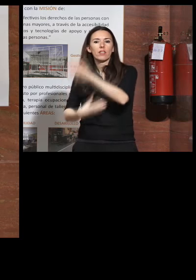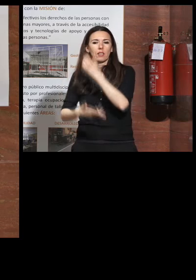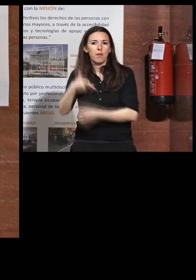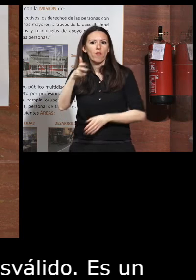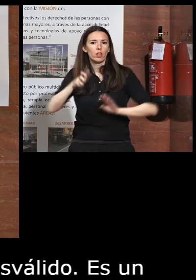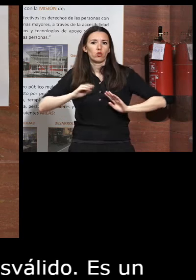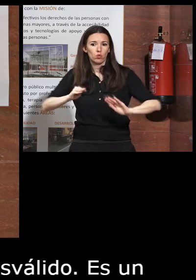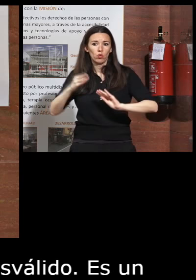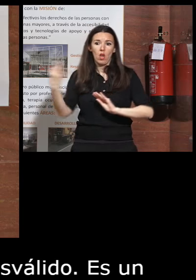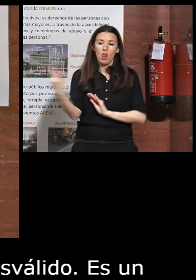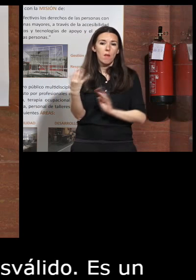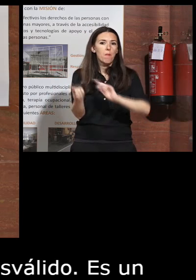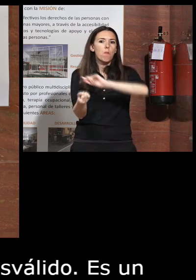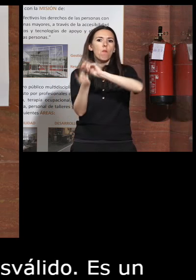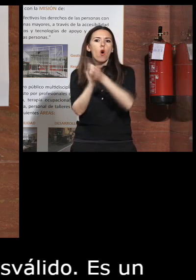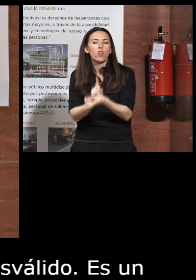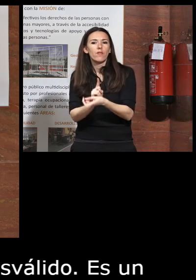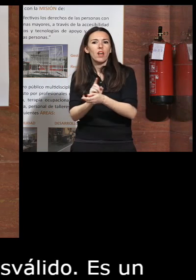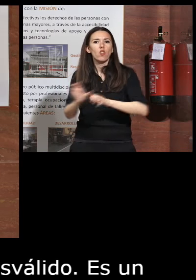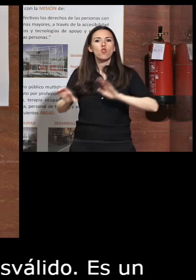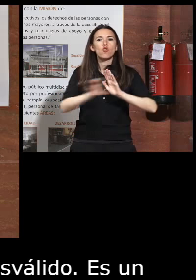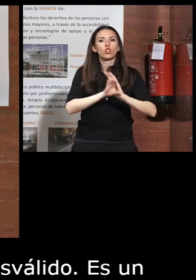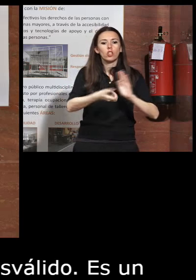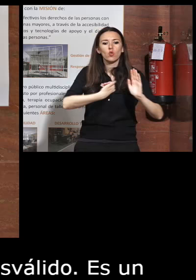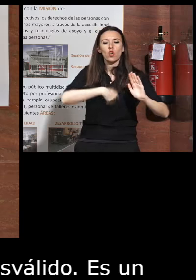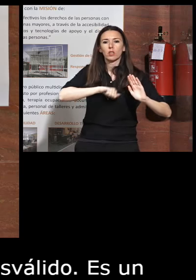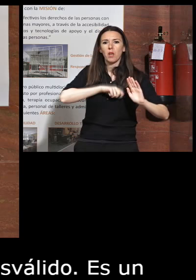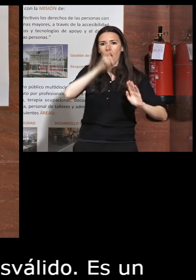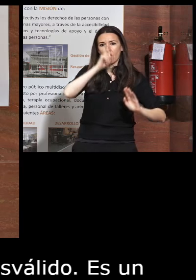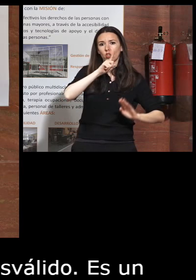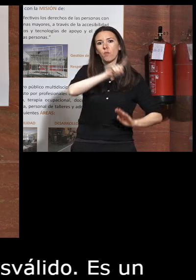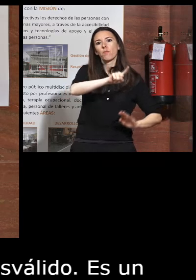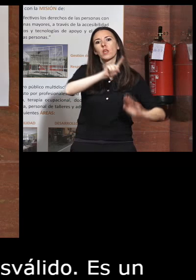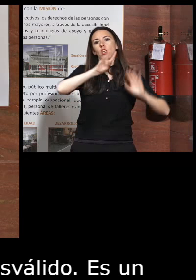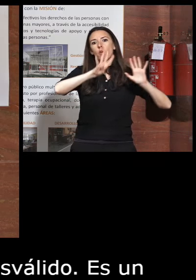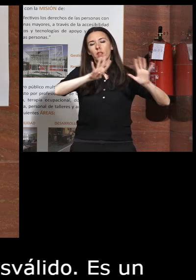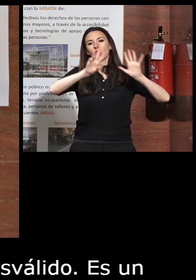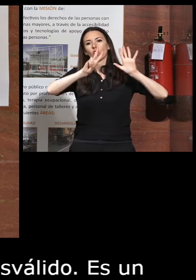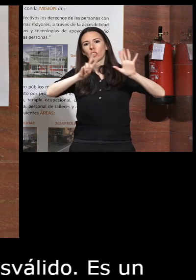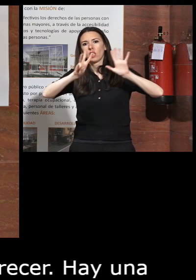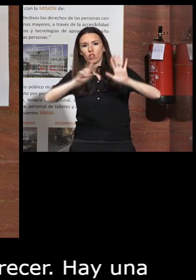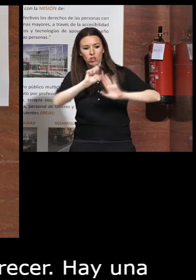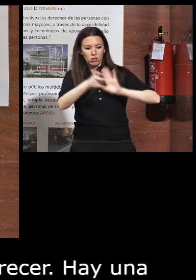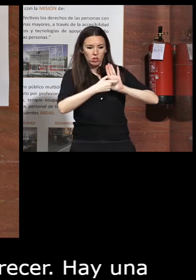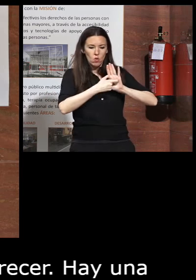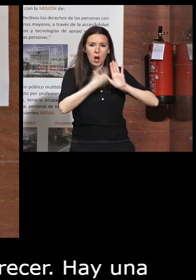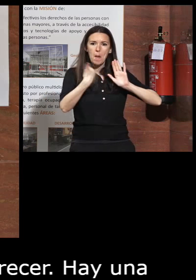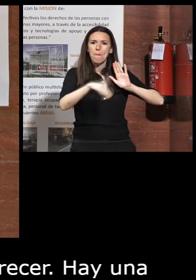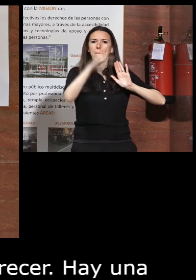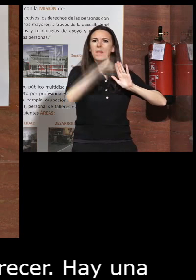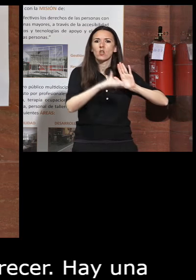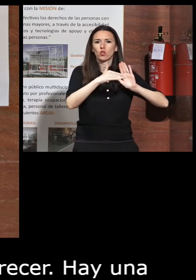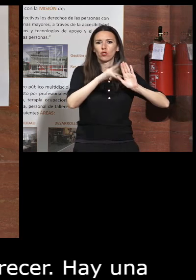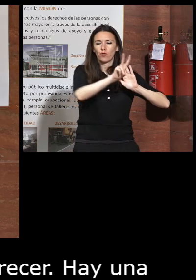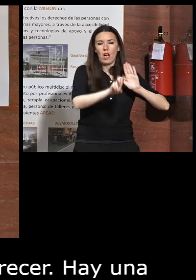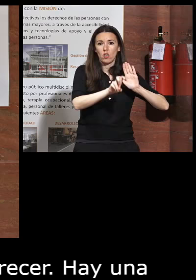que habrá que hacer una modificación de la constitución española que es del año 1978 que todavía contempla el término minusválido pero